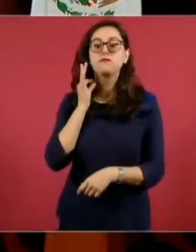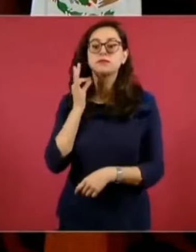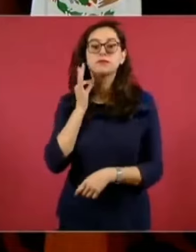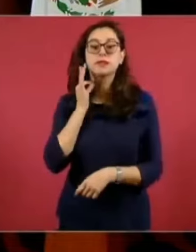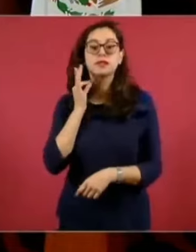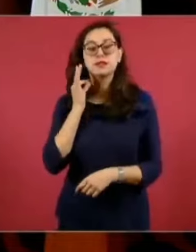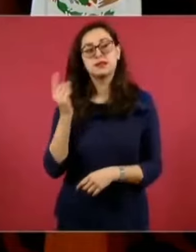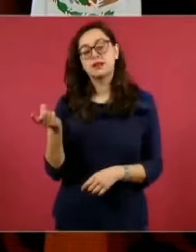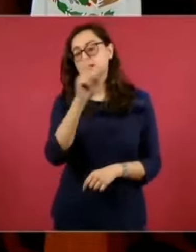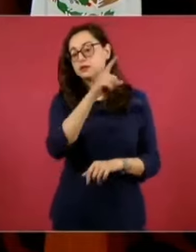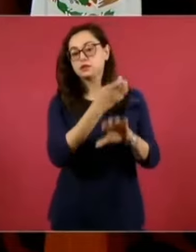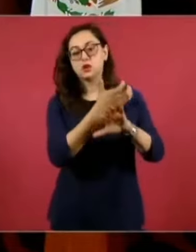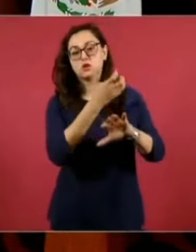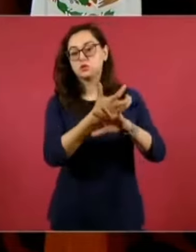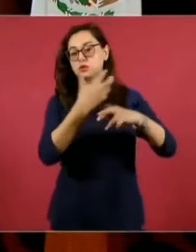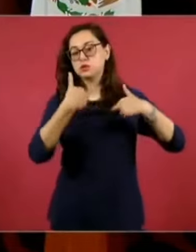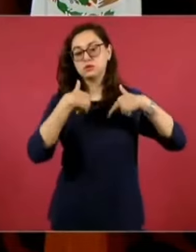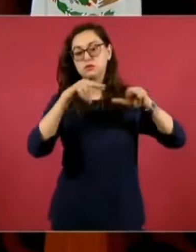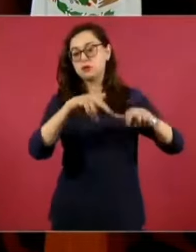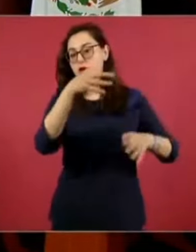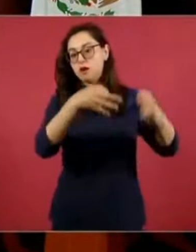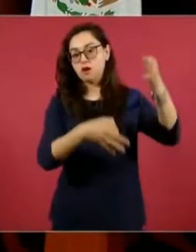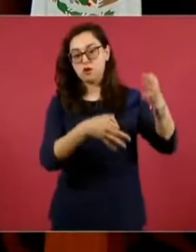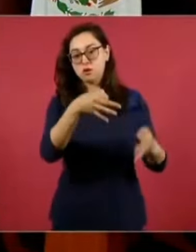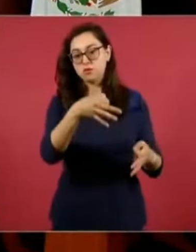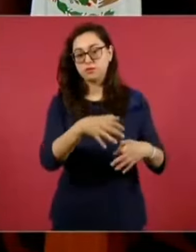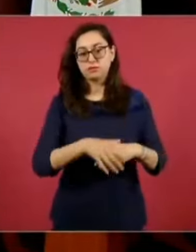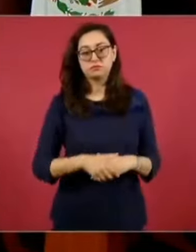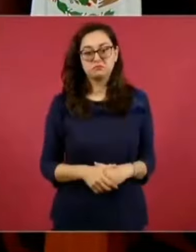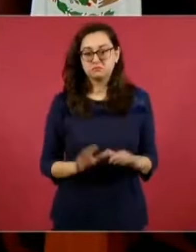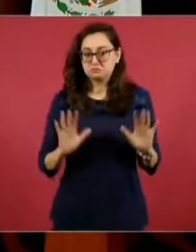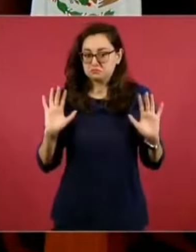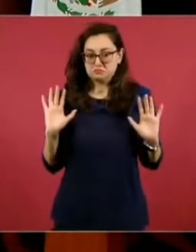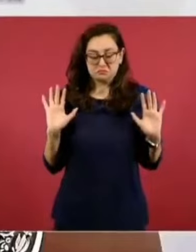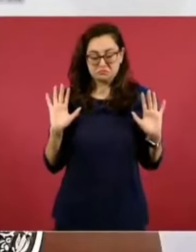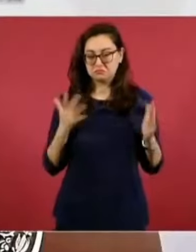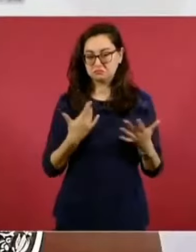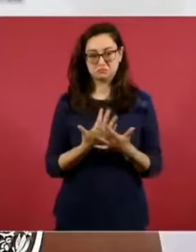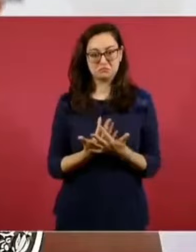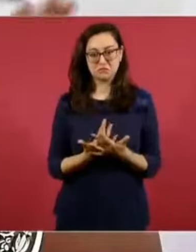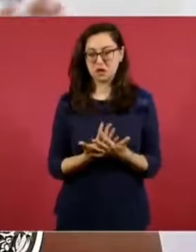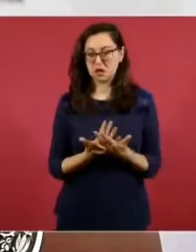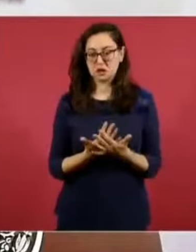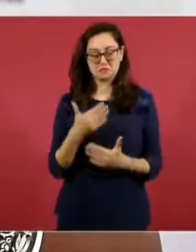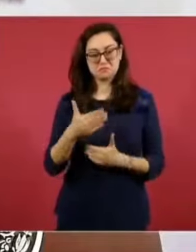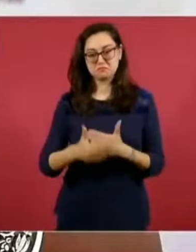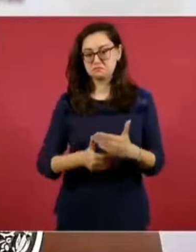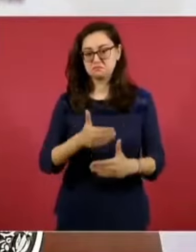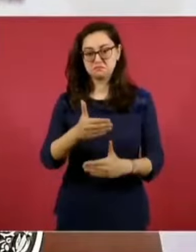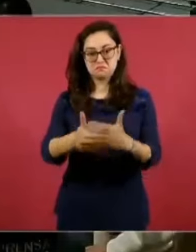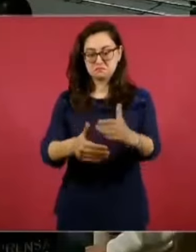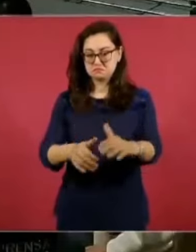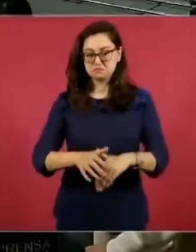de Justicia, vamos a esperar, vamos a esperar.